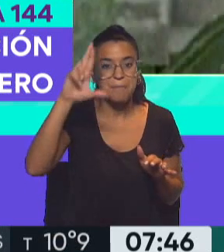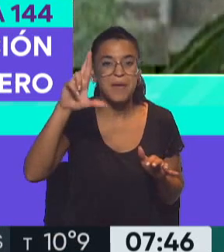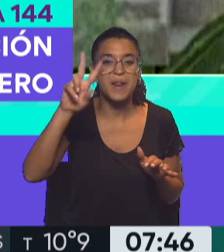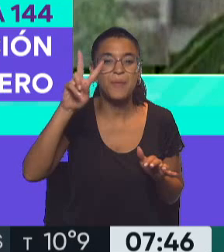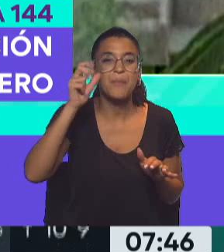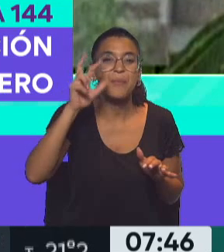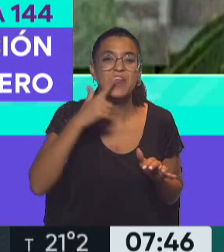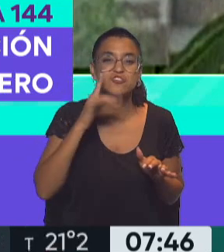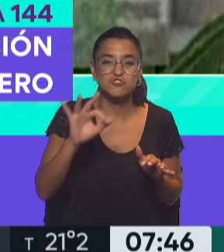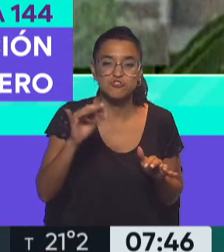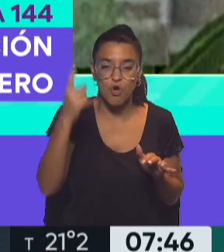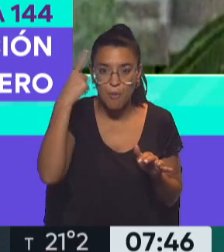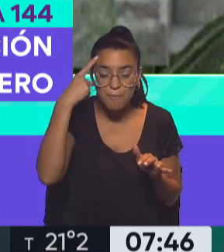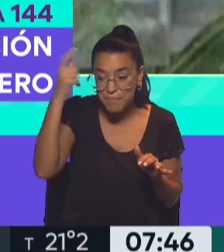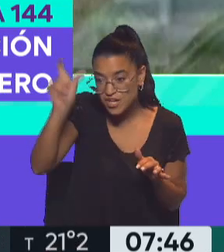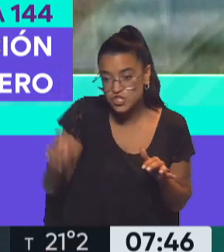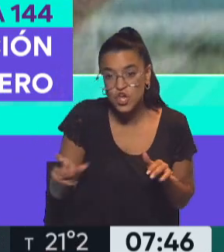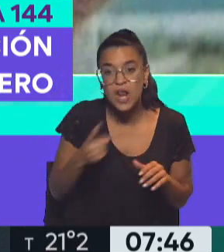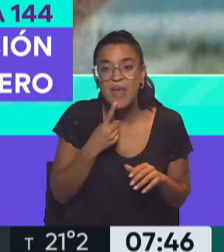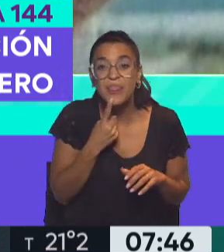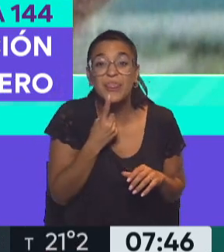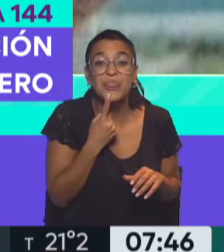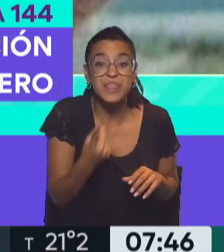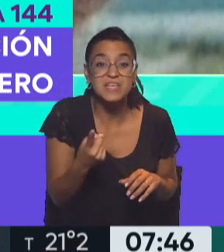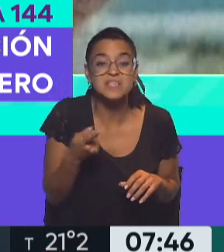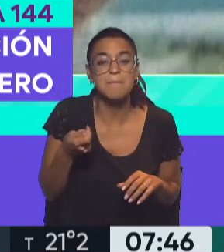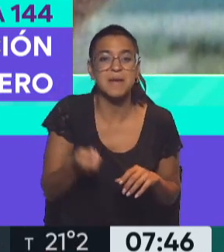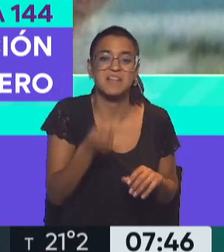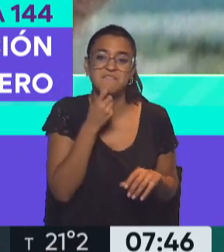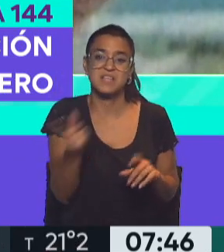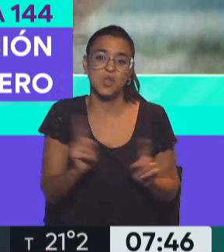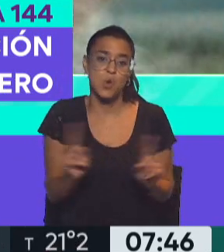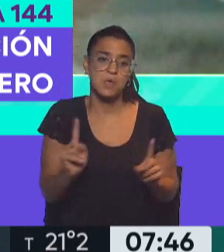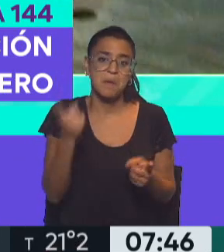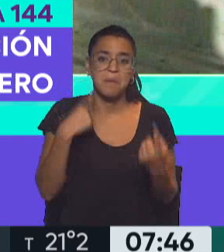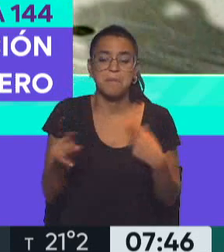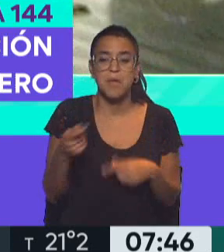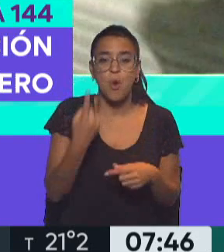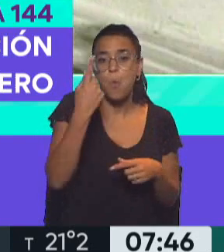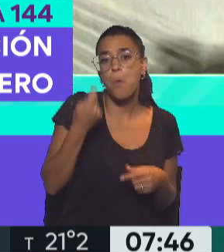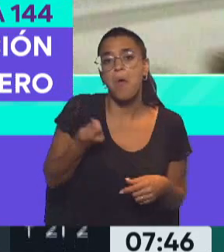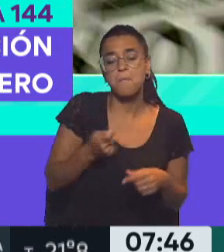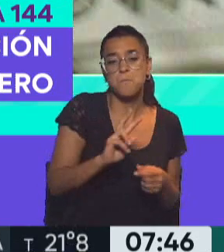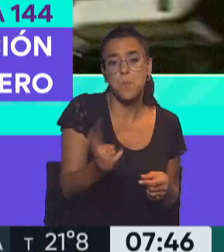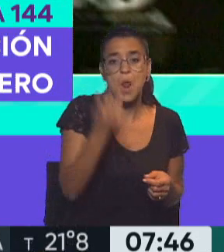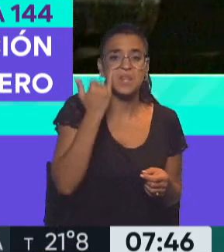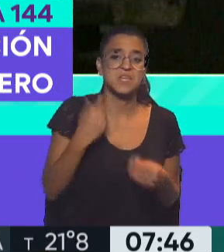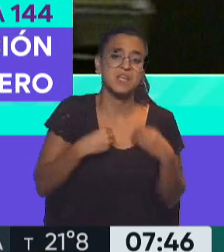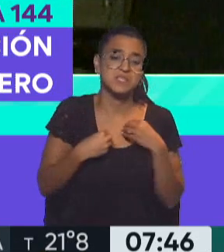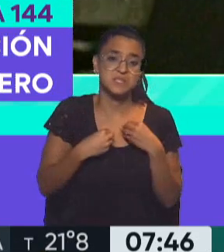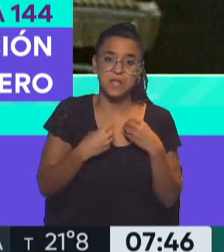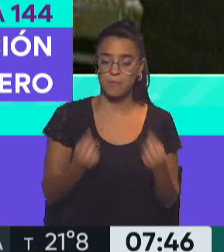es una persona que dice que matar no es fácil, pero cuando tenés una muerte te hace sentir